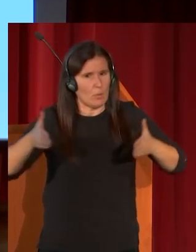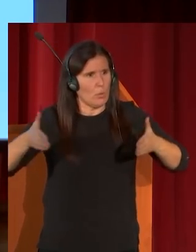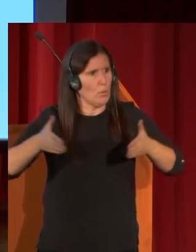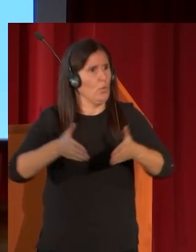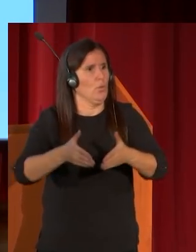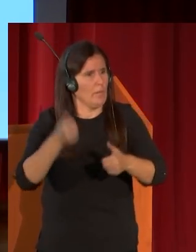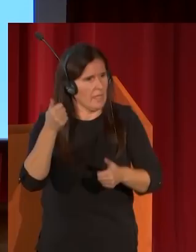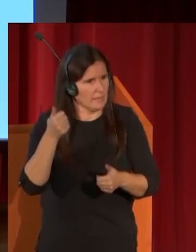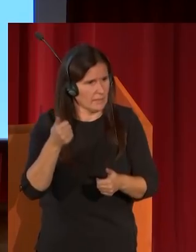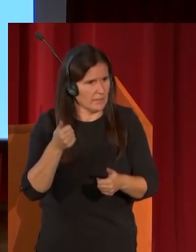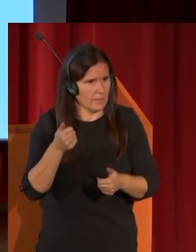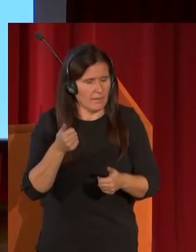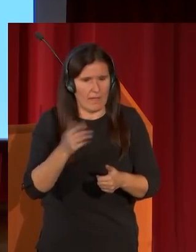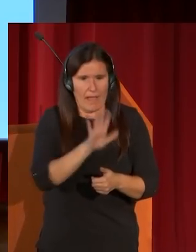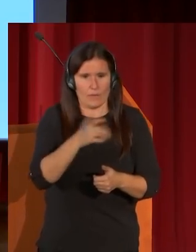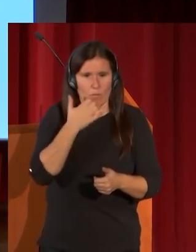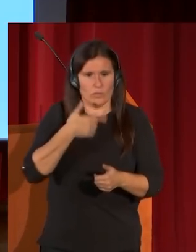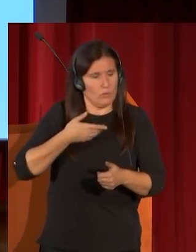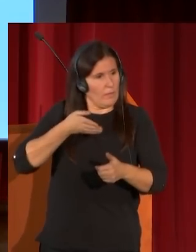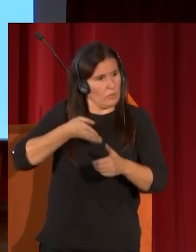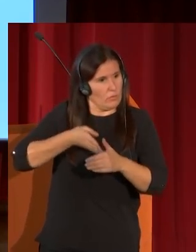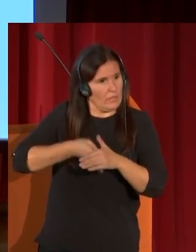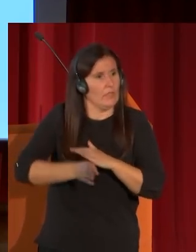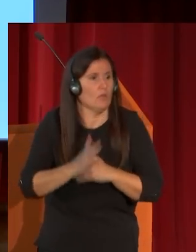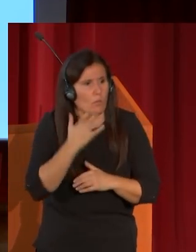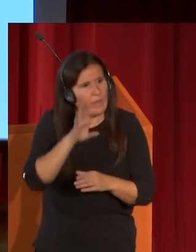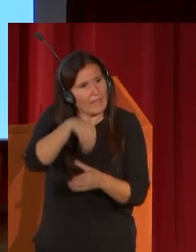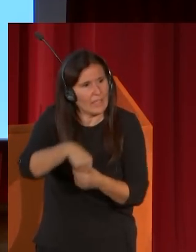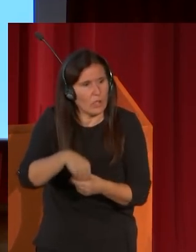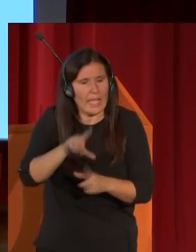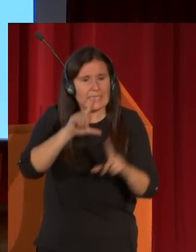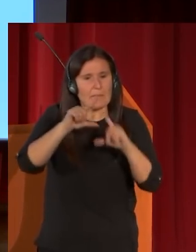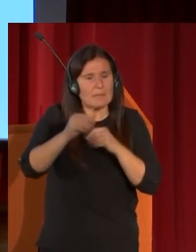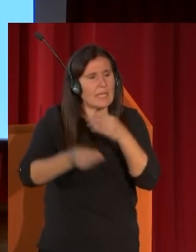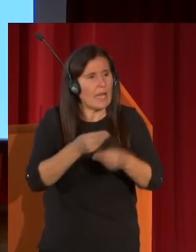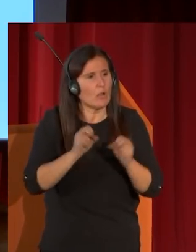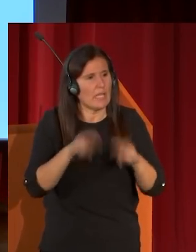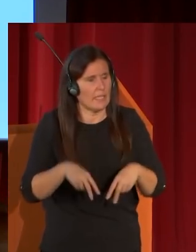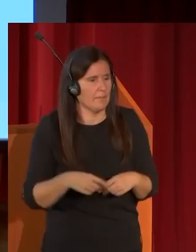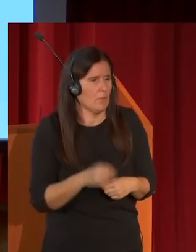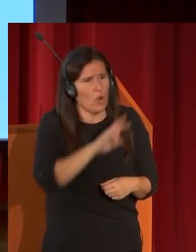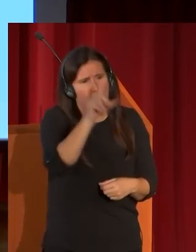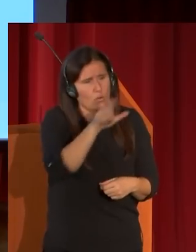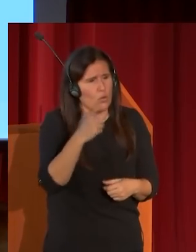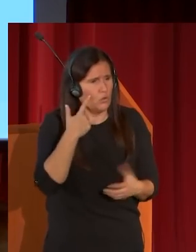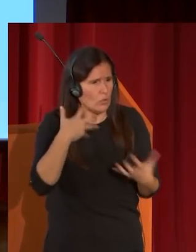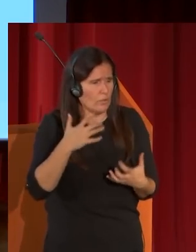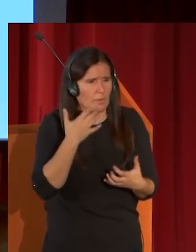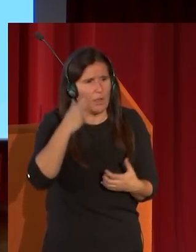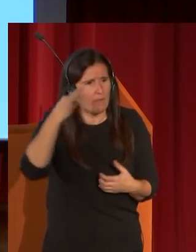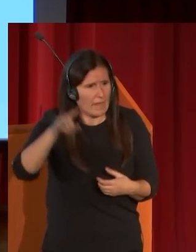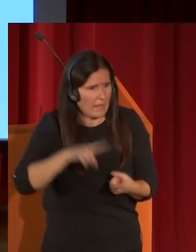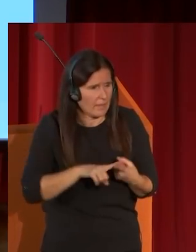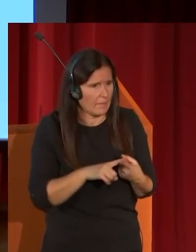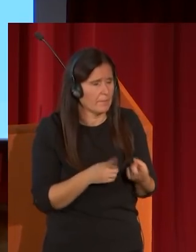introduce en el interior ¿Quién emplea esta perspectiva? este tipo de perspectiva la emplea Gustave Caillebotte en Francia la emplea